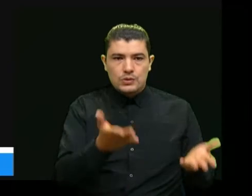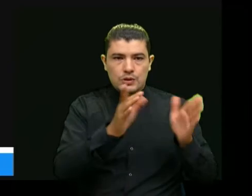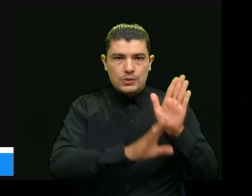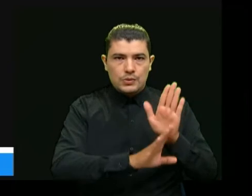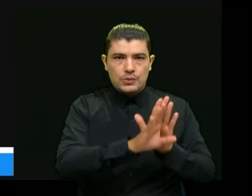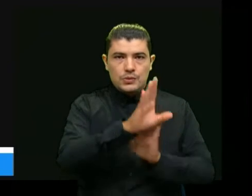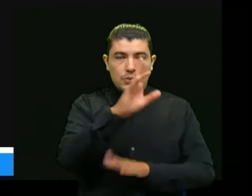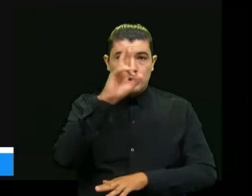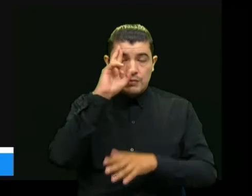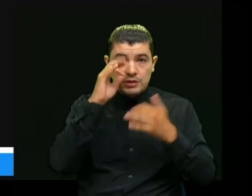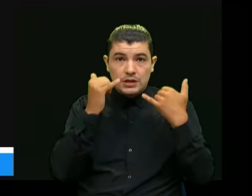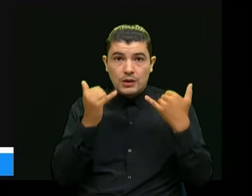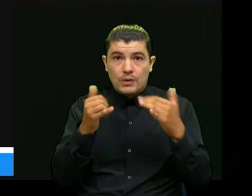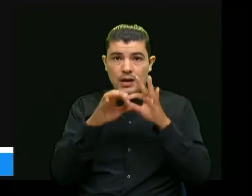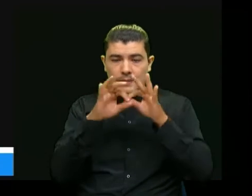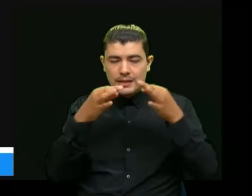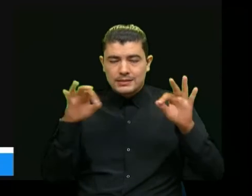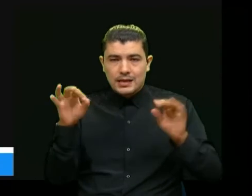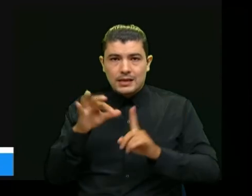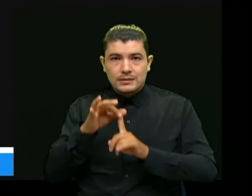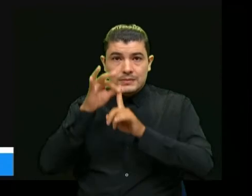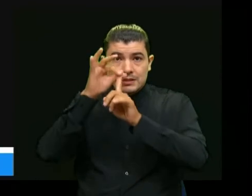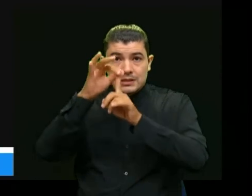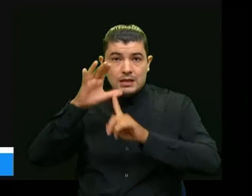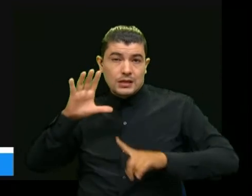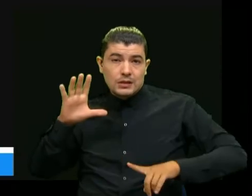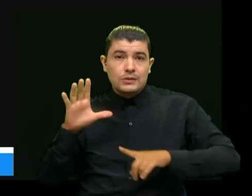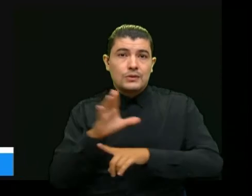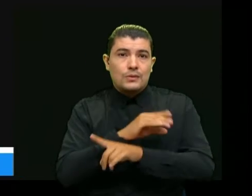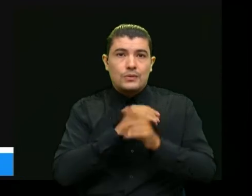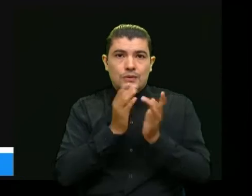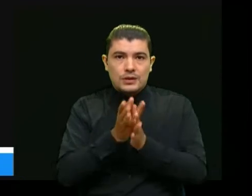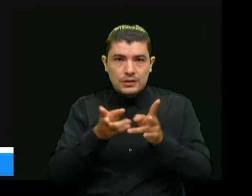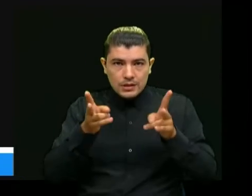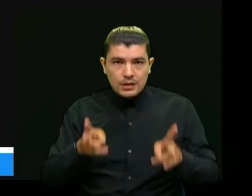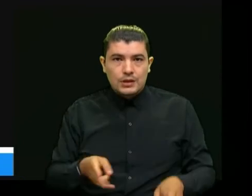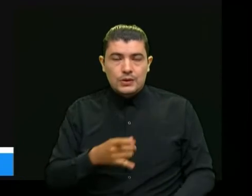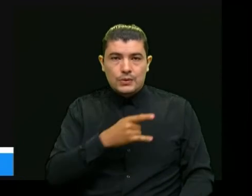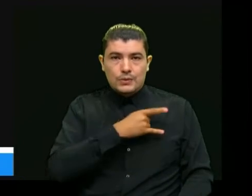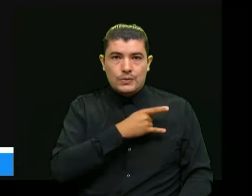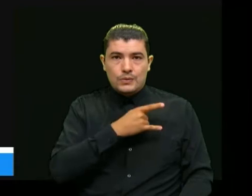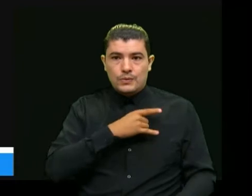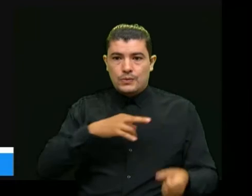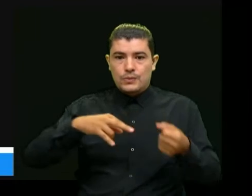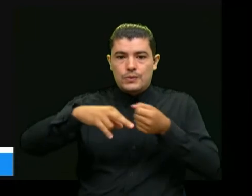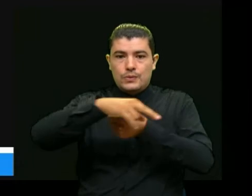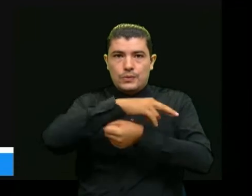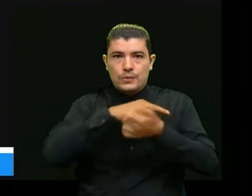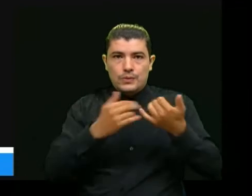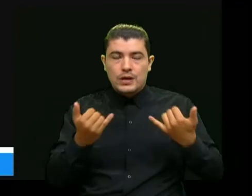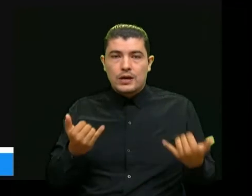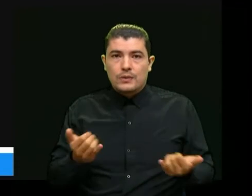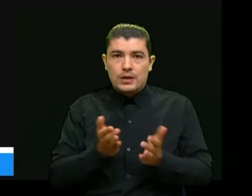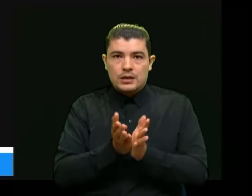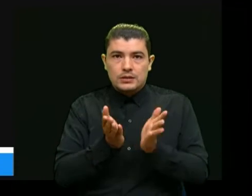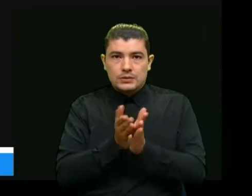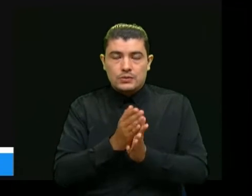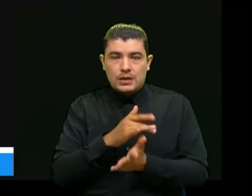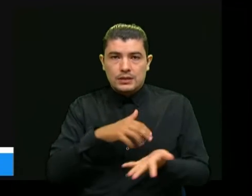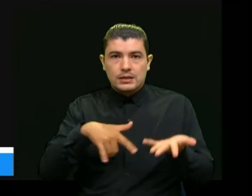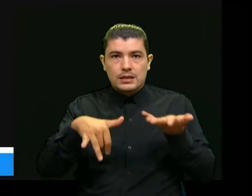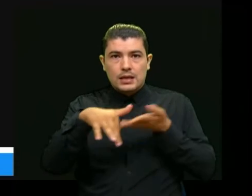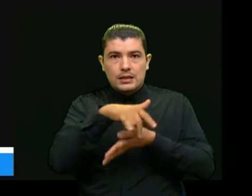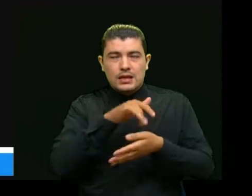y un mensaje pues muy especial a todos los estudiantes universitarios de nuestra región y quienes vienen a estudiar a Santander